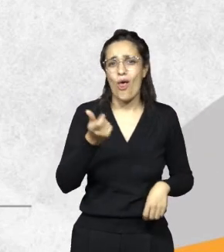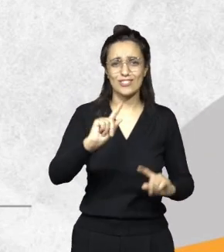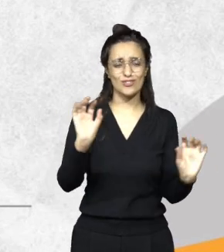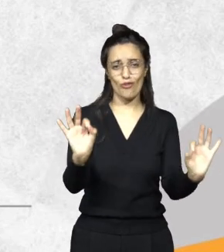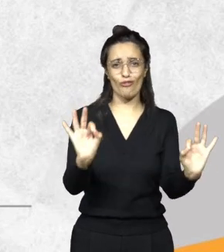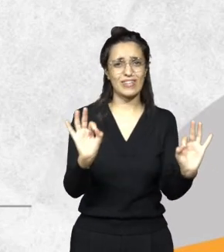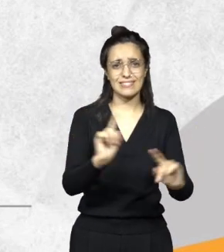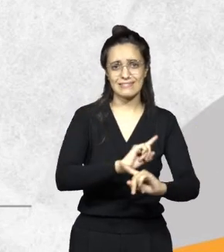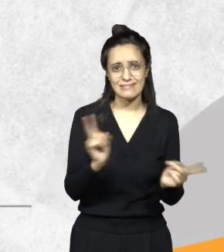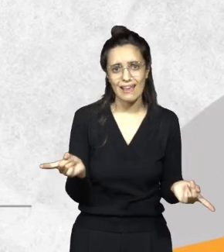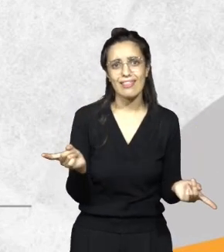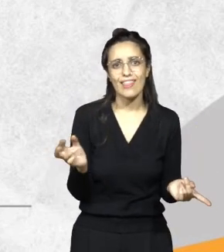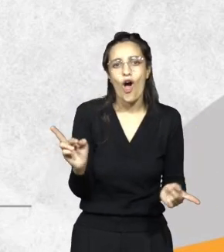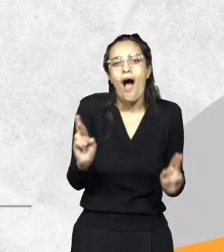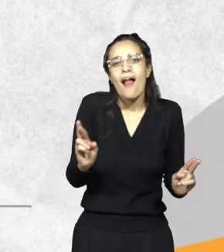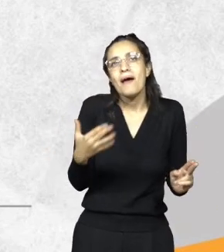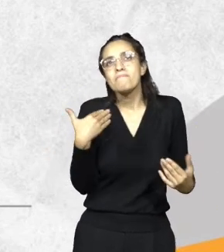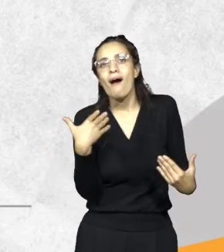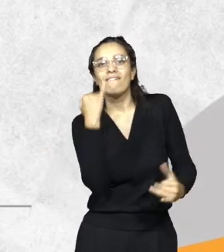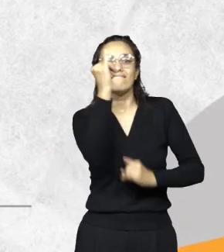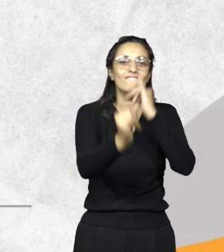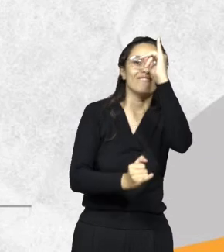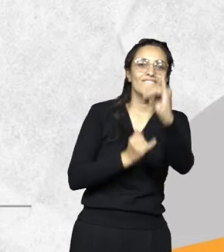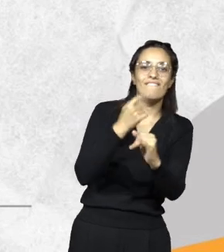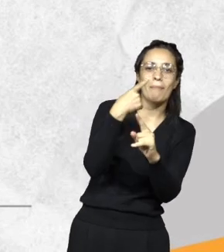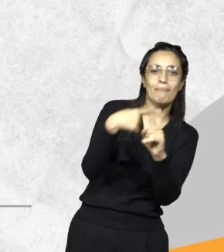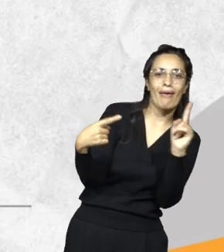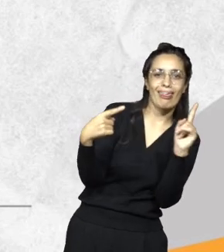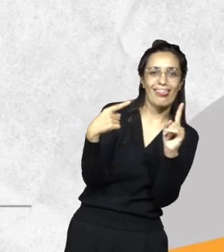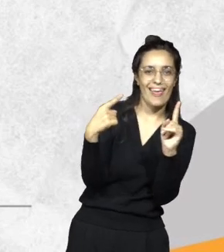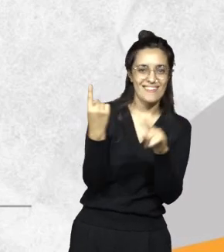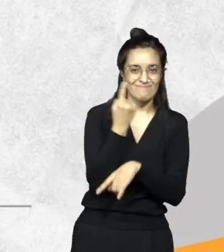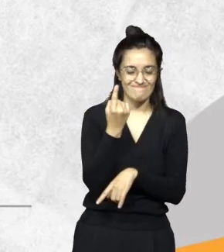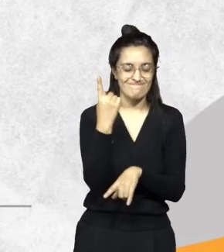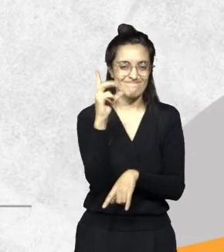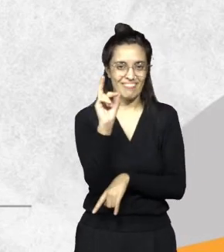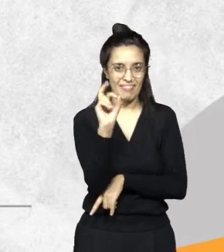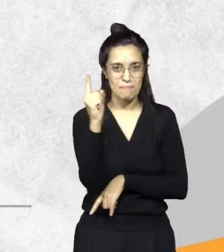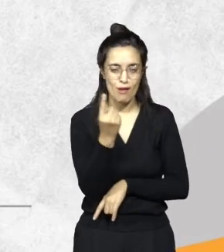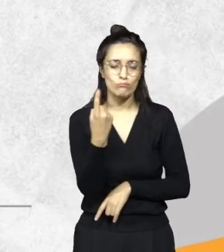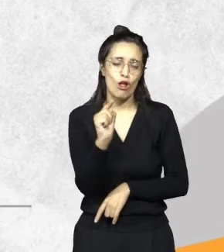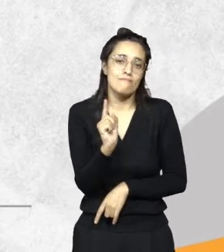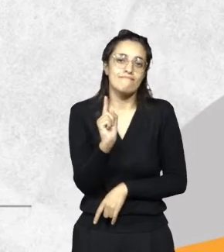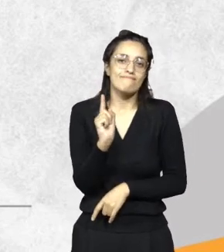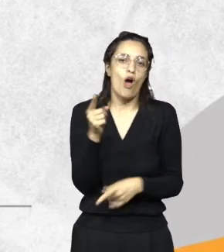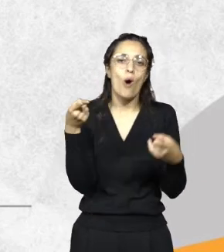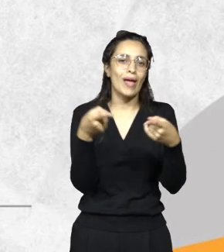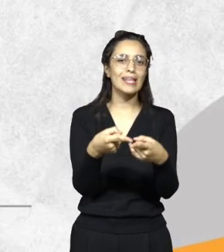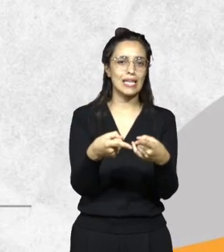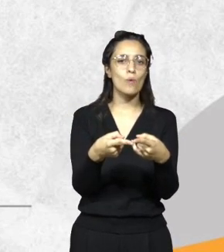hora, porque justamente el objetivo y la necesidad de vincularnos es para poder trabajar mejor.